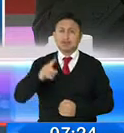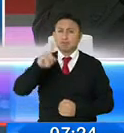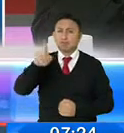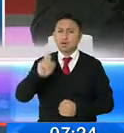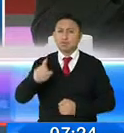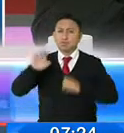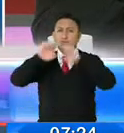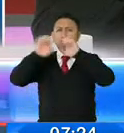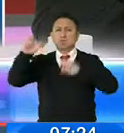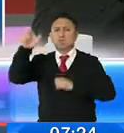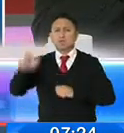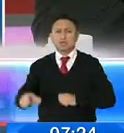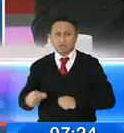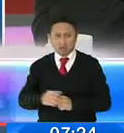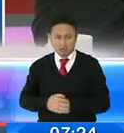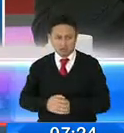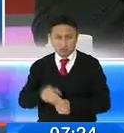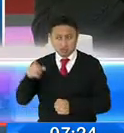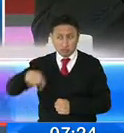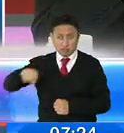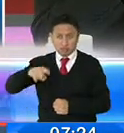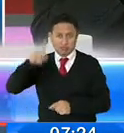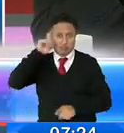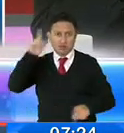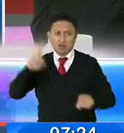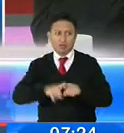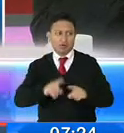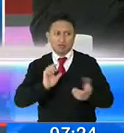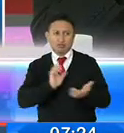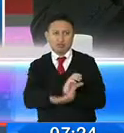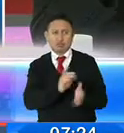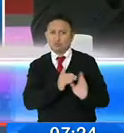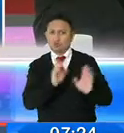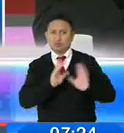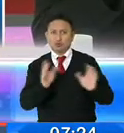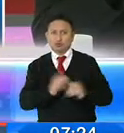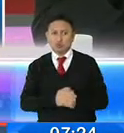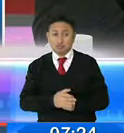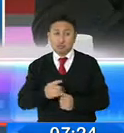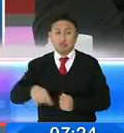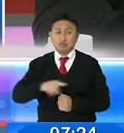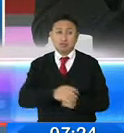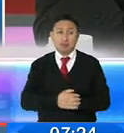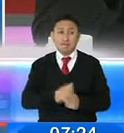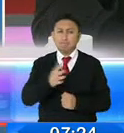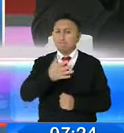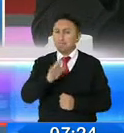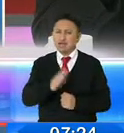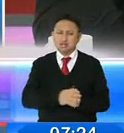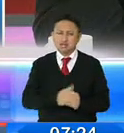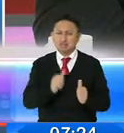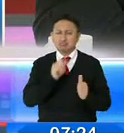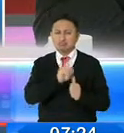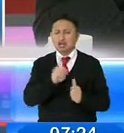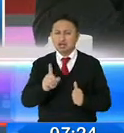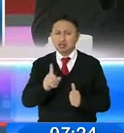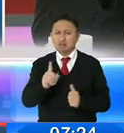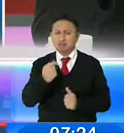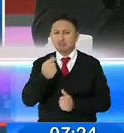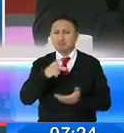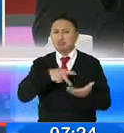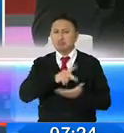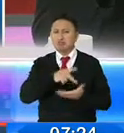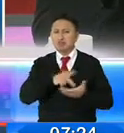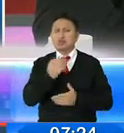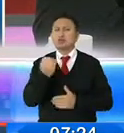alguna manera han protestado, no están de acuerdo, más o menos cuánto tendrán que pagar hablando de este tipo de recaudación